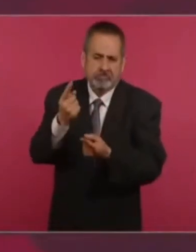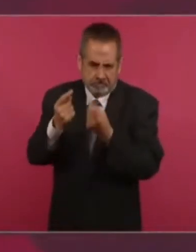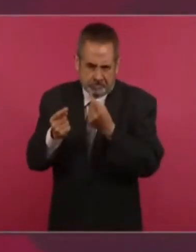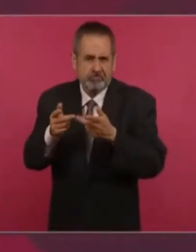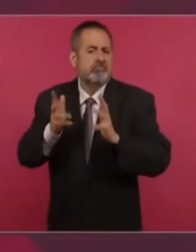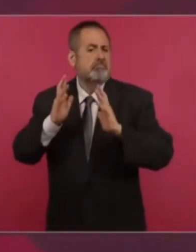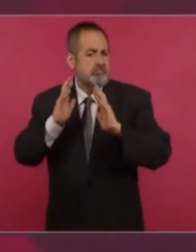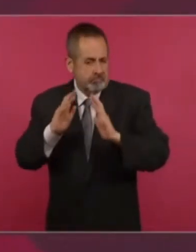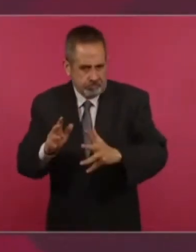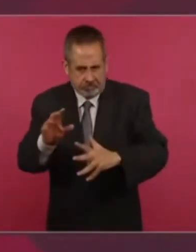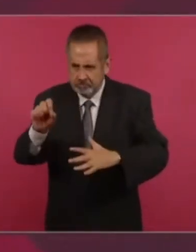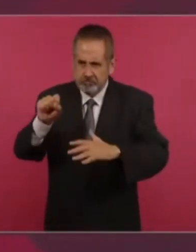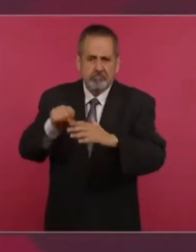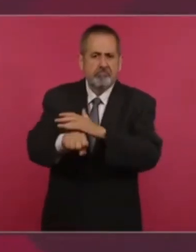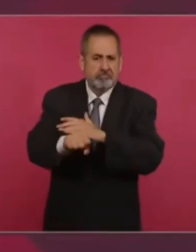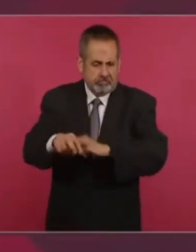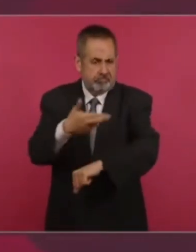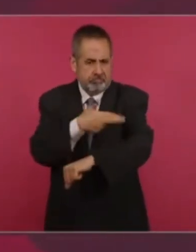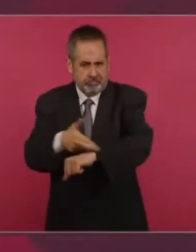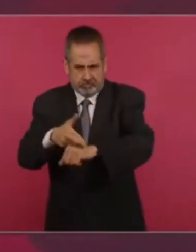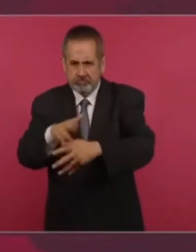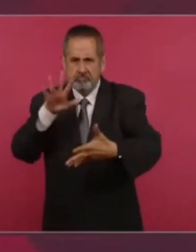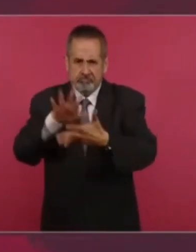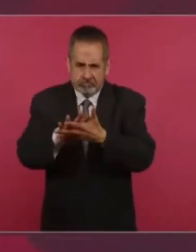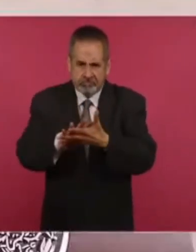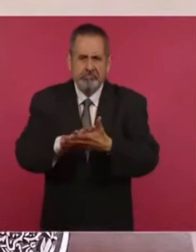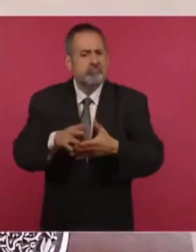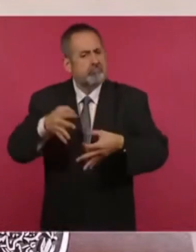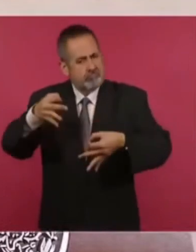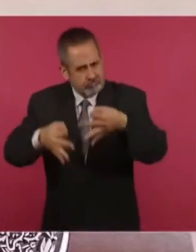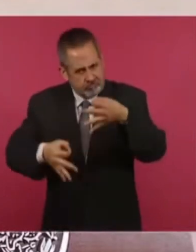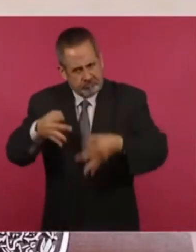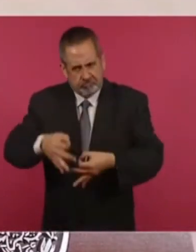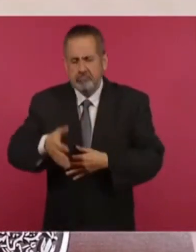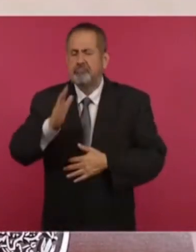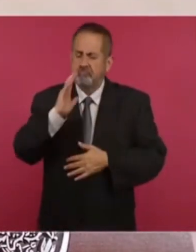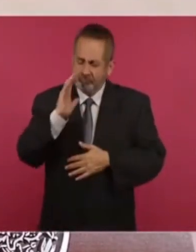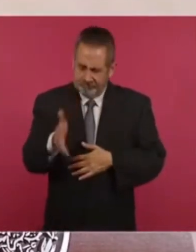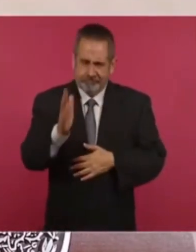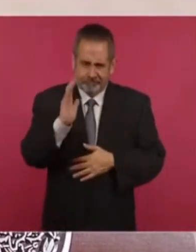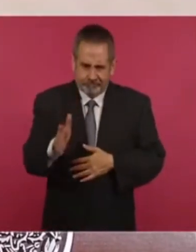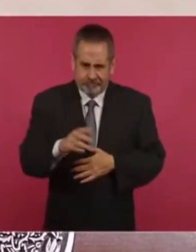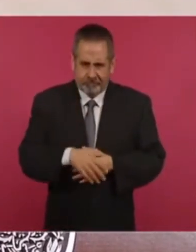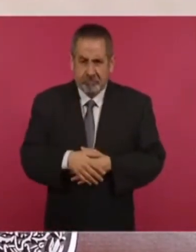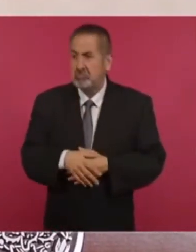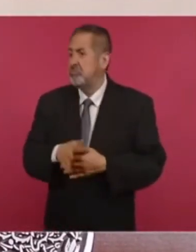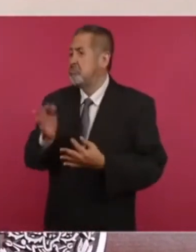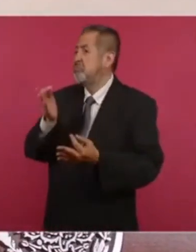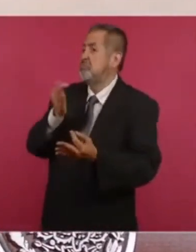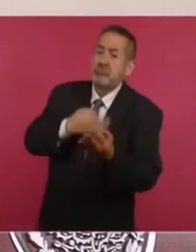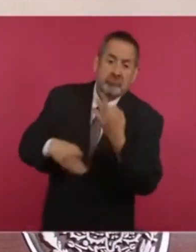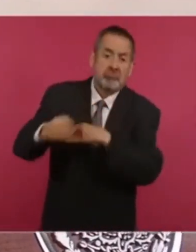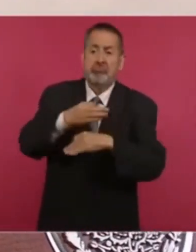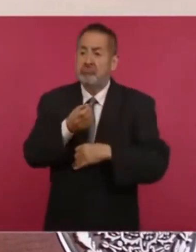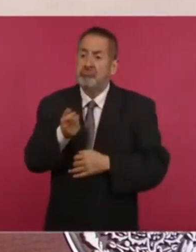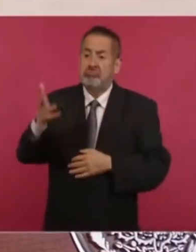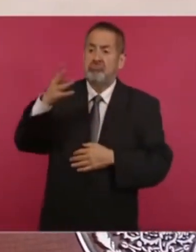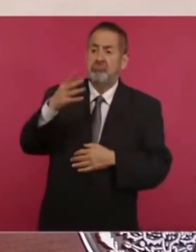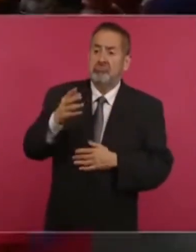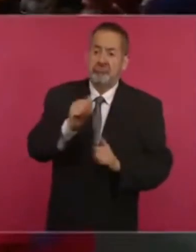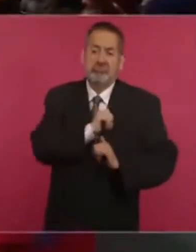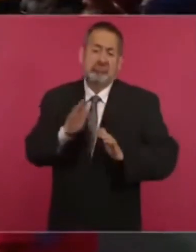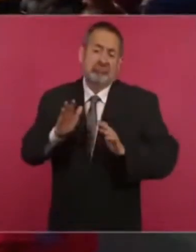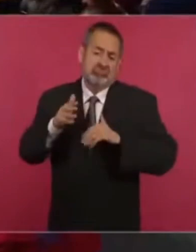sometidos al proceso. Pero aquí el propósito no era